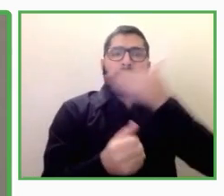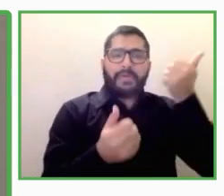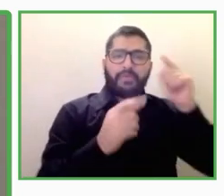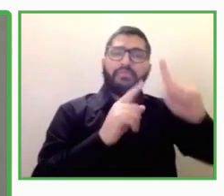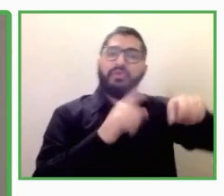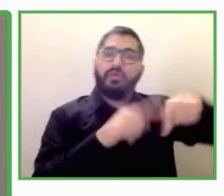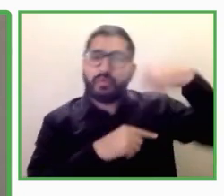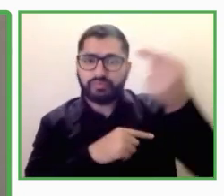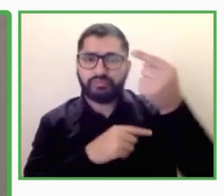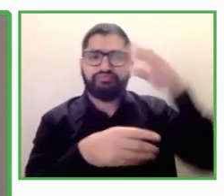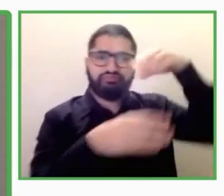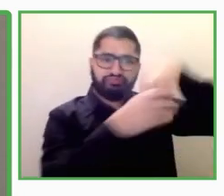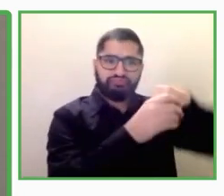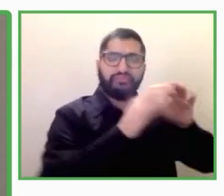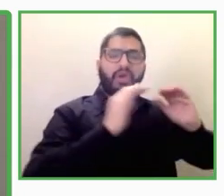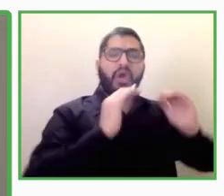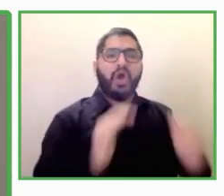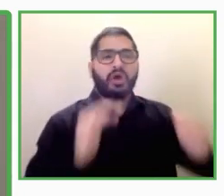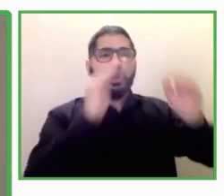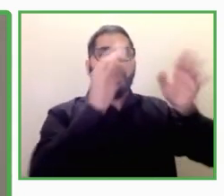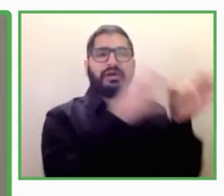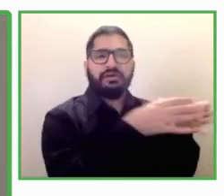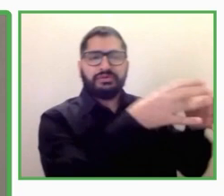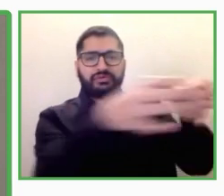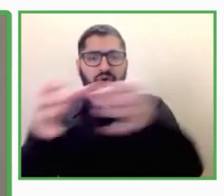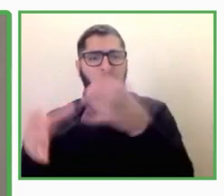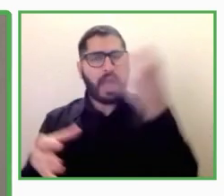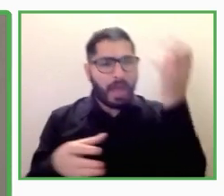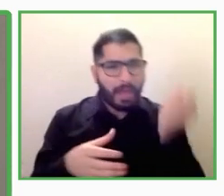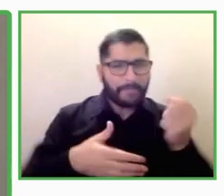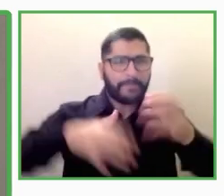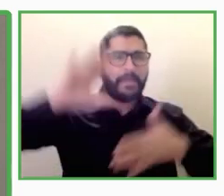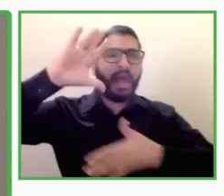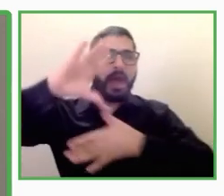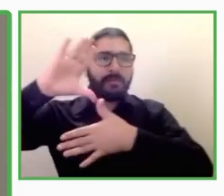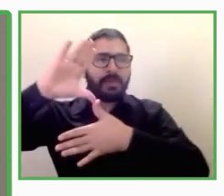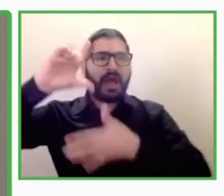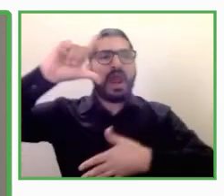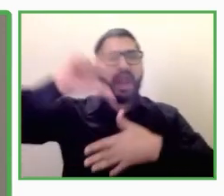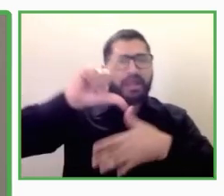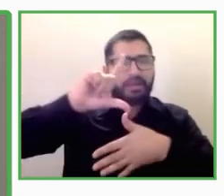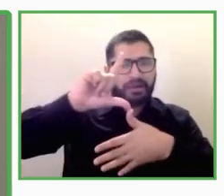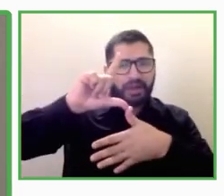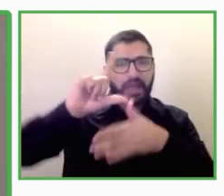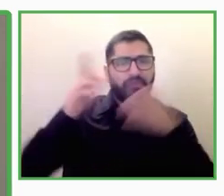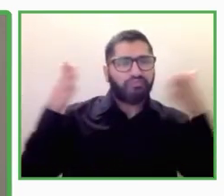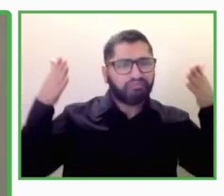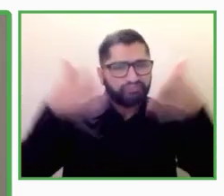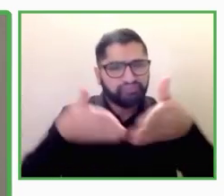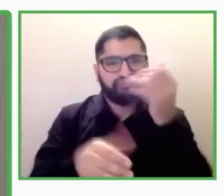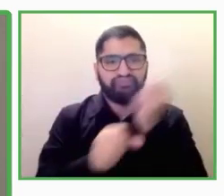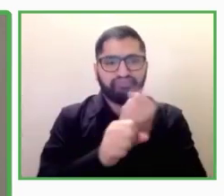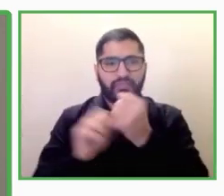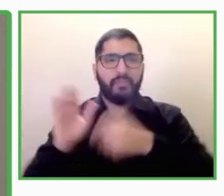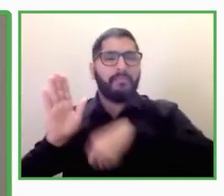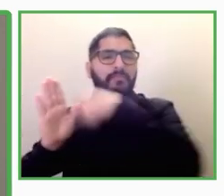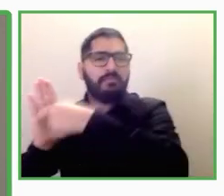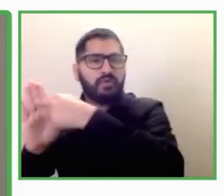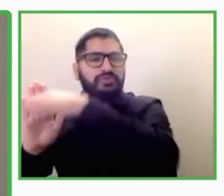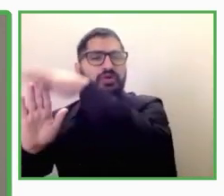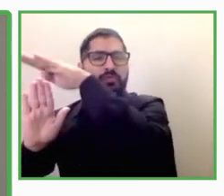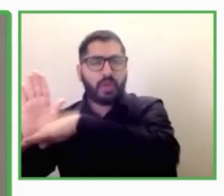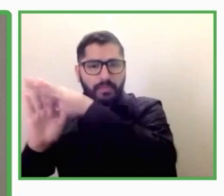Latina que trabaja en 15 países a través del programa Ágora o también a través del desarrollo de asistencia técnica con la financiación de programas como Eurosocial